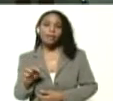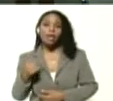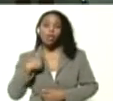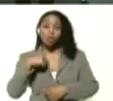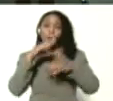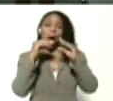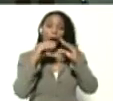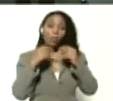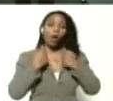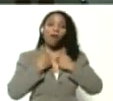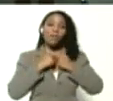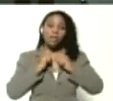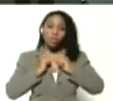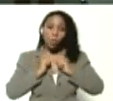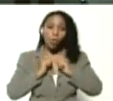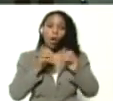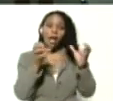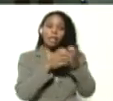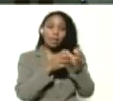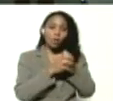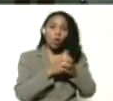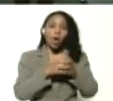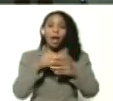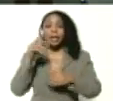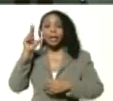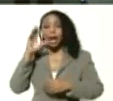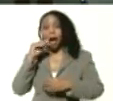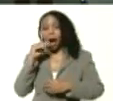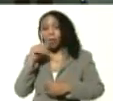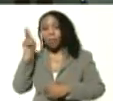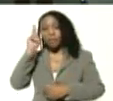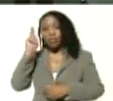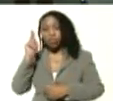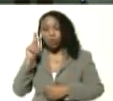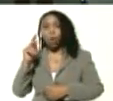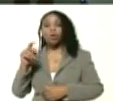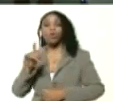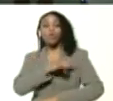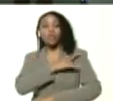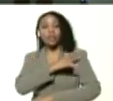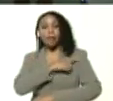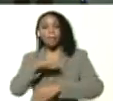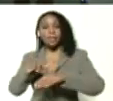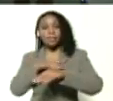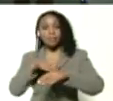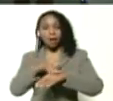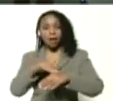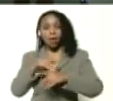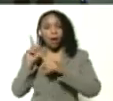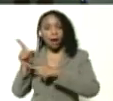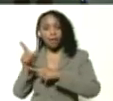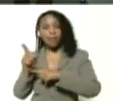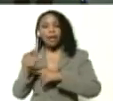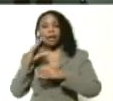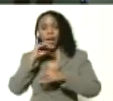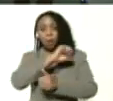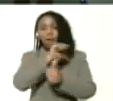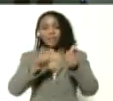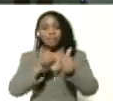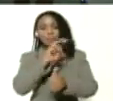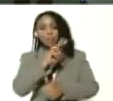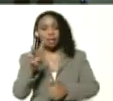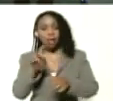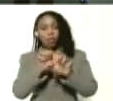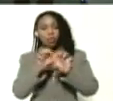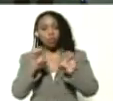Aristóbulo con su equipo que hablo con el profesor César Trompi con su equipo que hablo con la vicepresidenta ejecutiva la educación